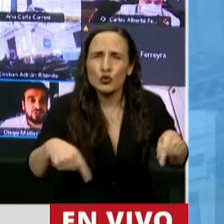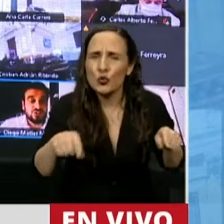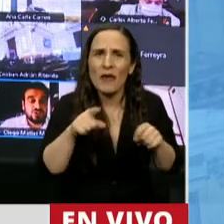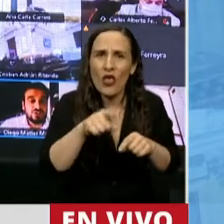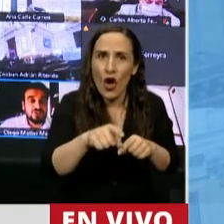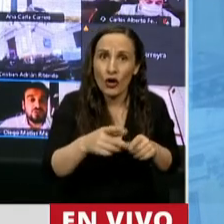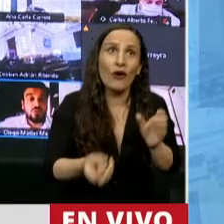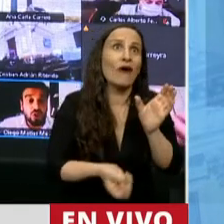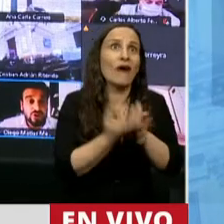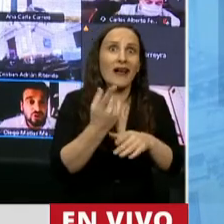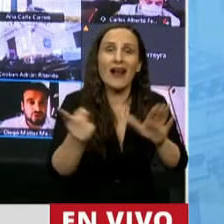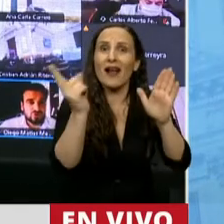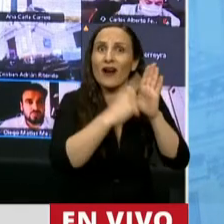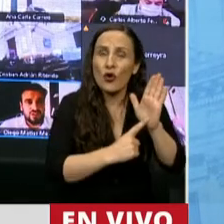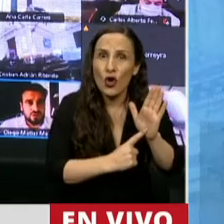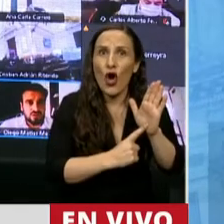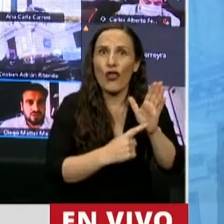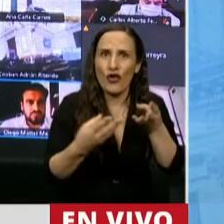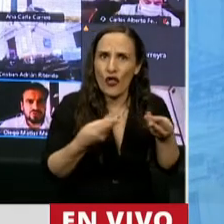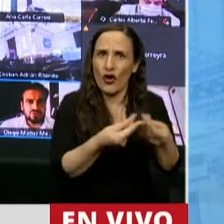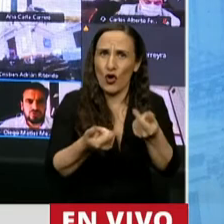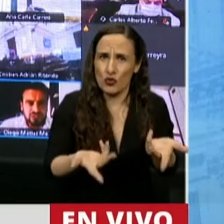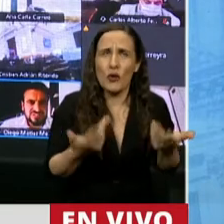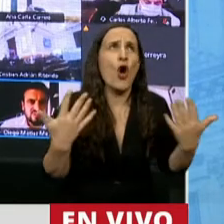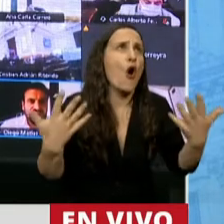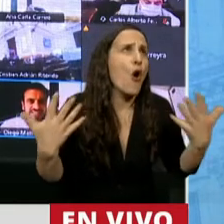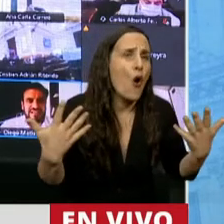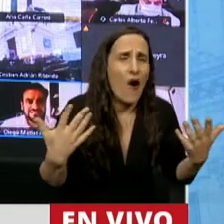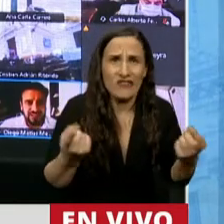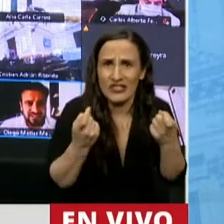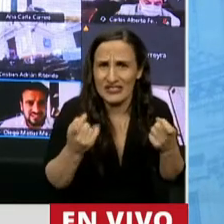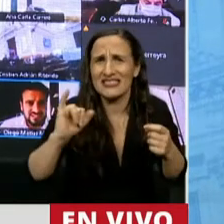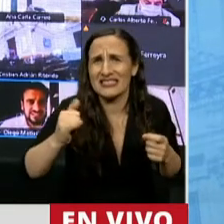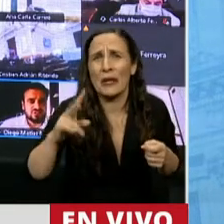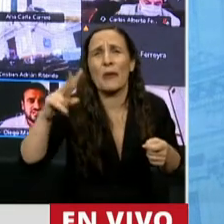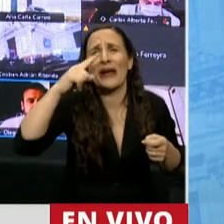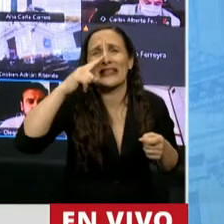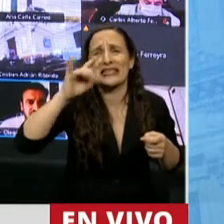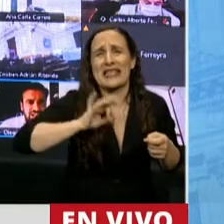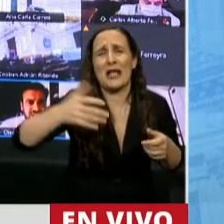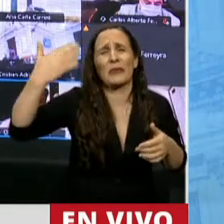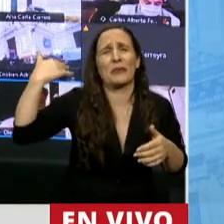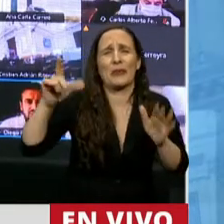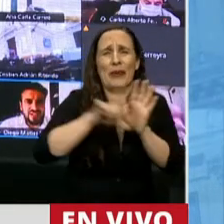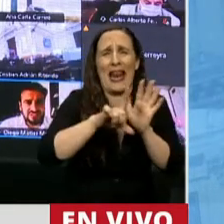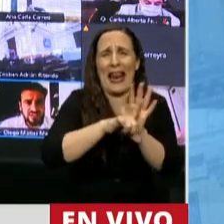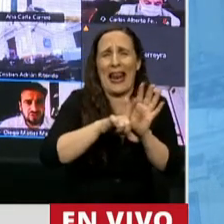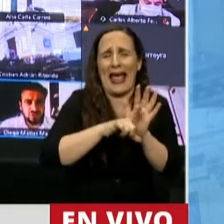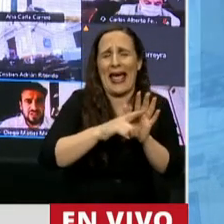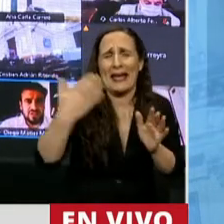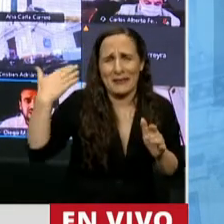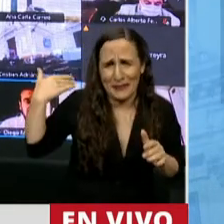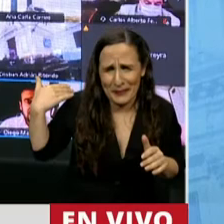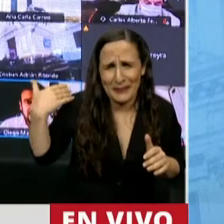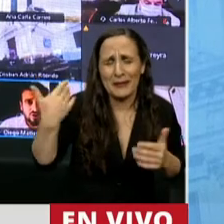de un código del consumidor? Que, por supuesto, hace falta que hace 27 años tenemos una ley de defensa del consumidor que